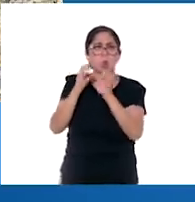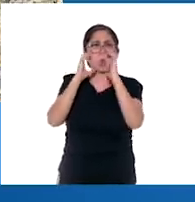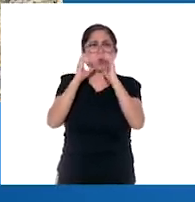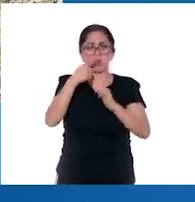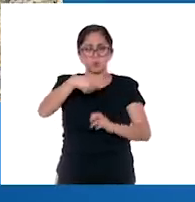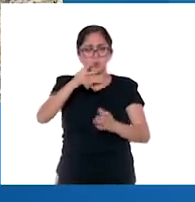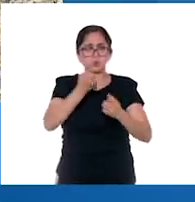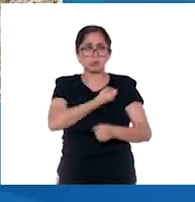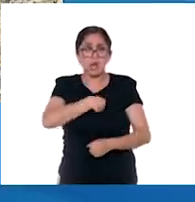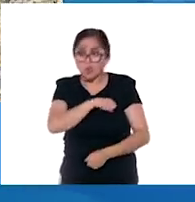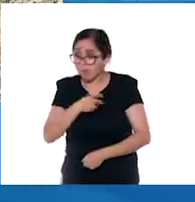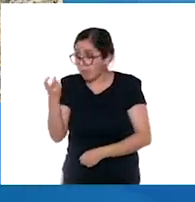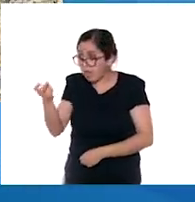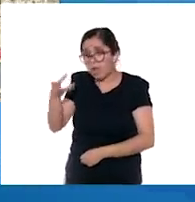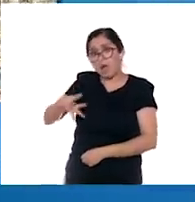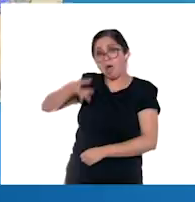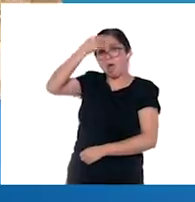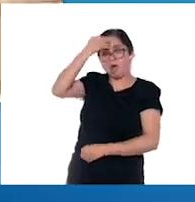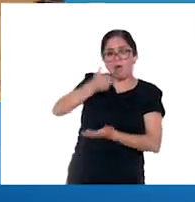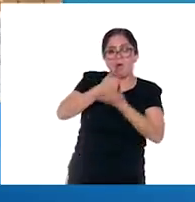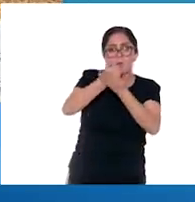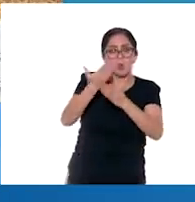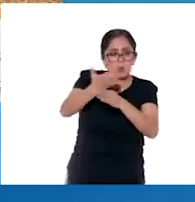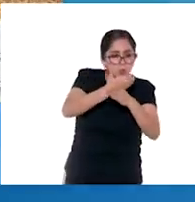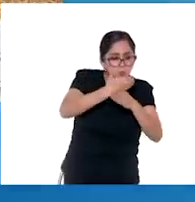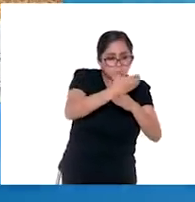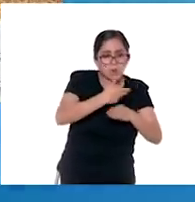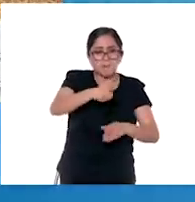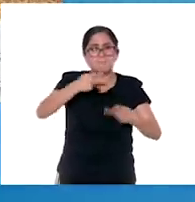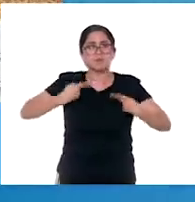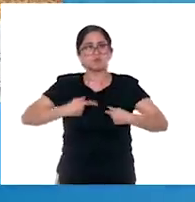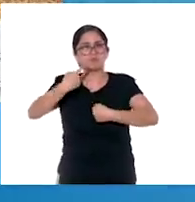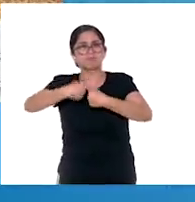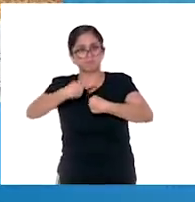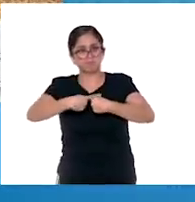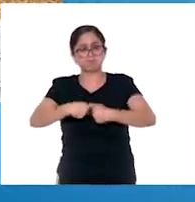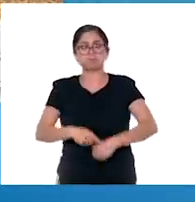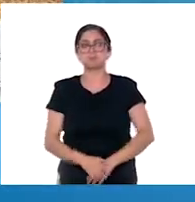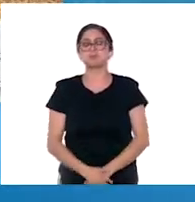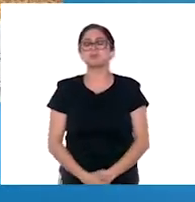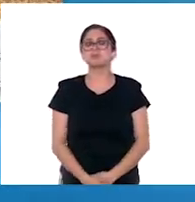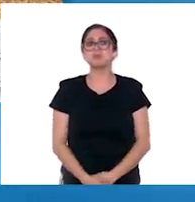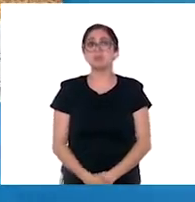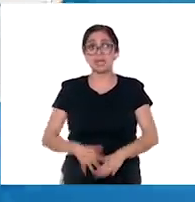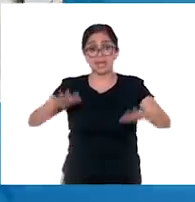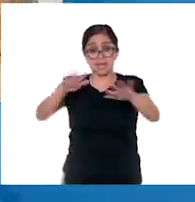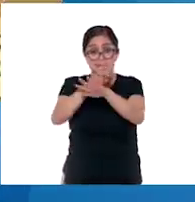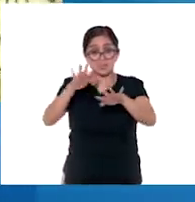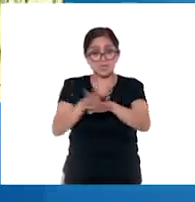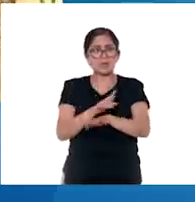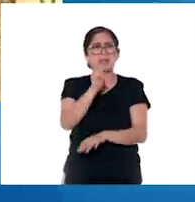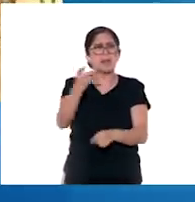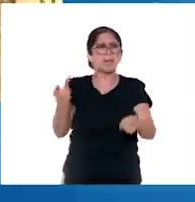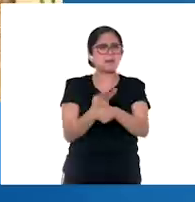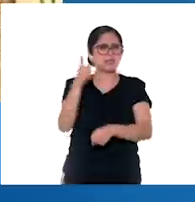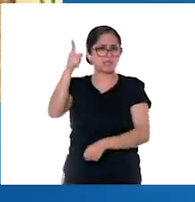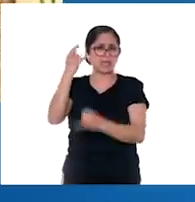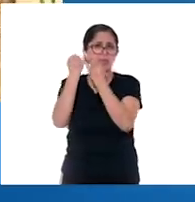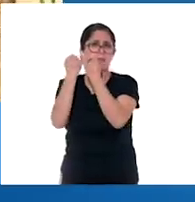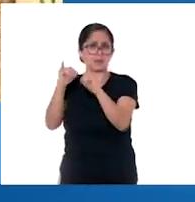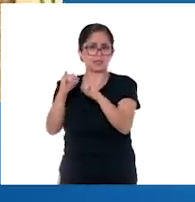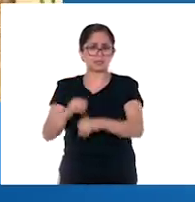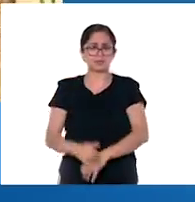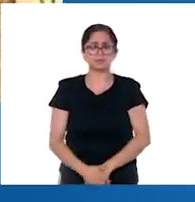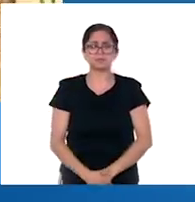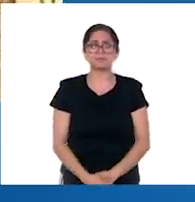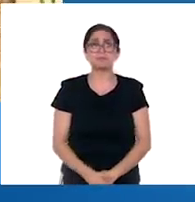fue aprovechado para curar algunos males. Los cambios que apuntan a la independencia La llegada de una